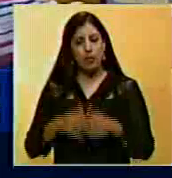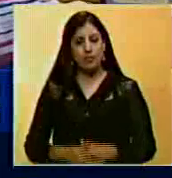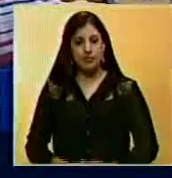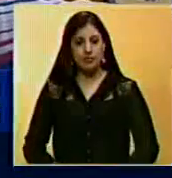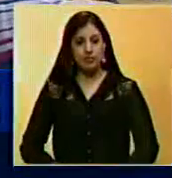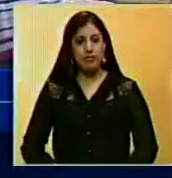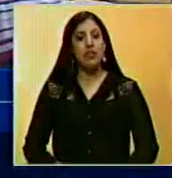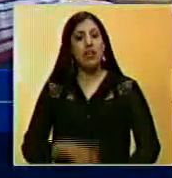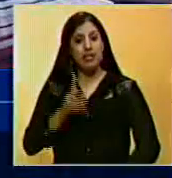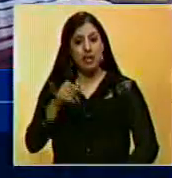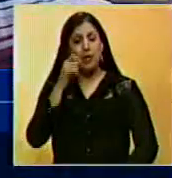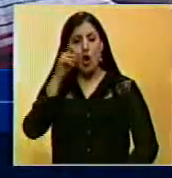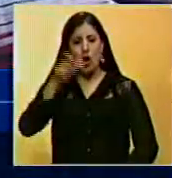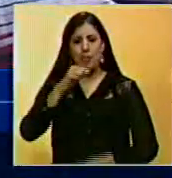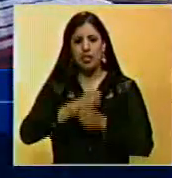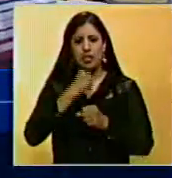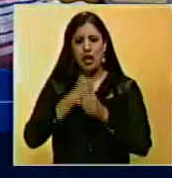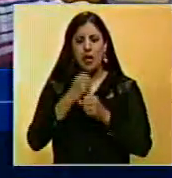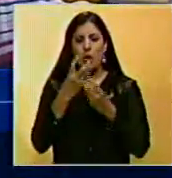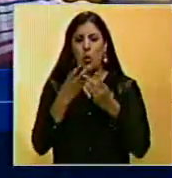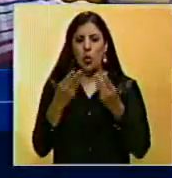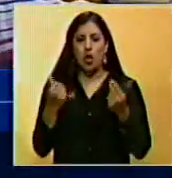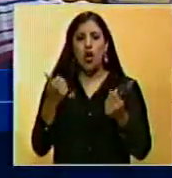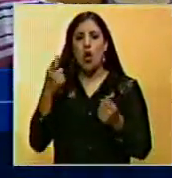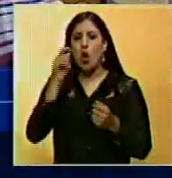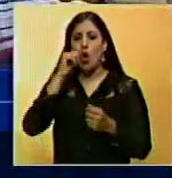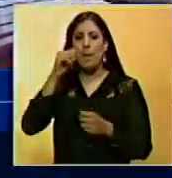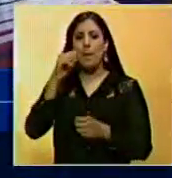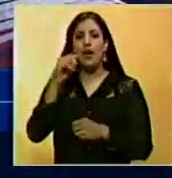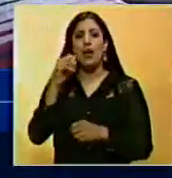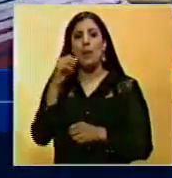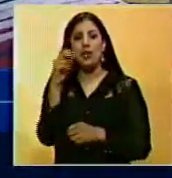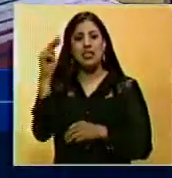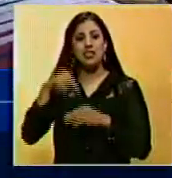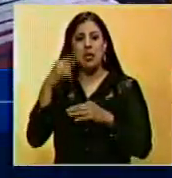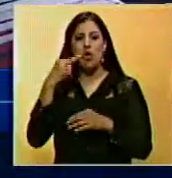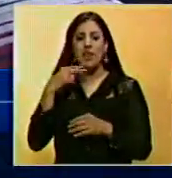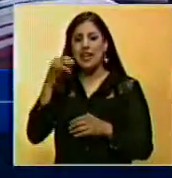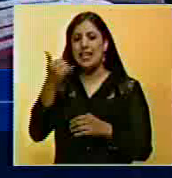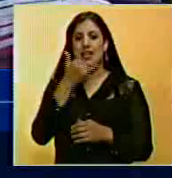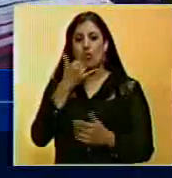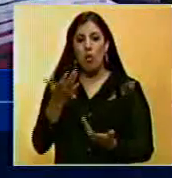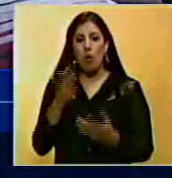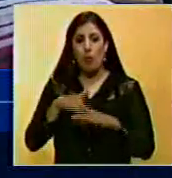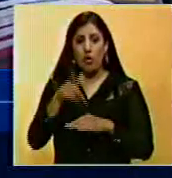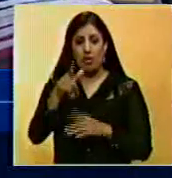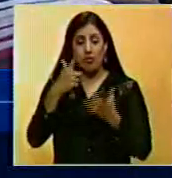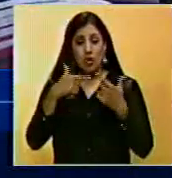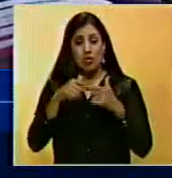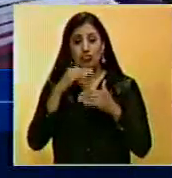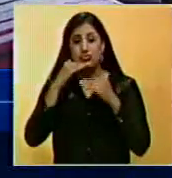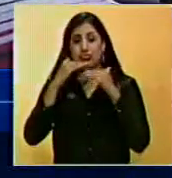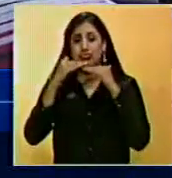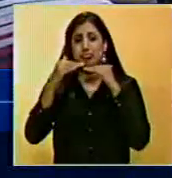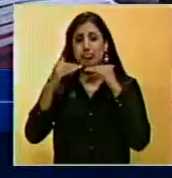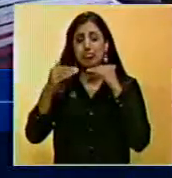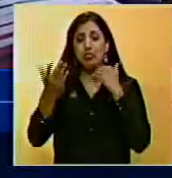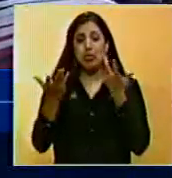el PTJ estaba trabajando incógnito y estos se equivocaron. Porque por la zona, como estaba tan